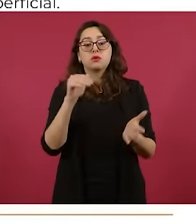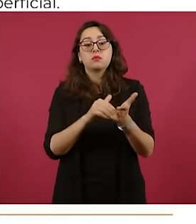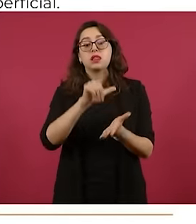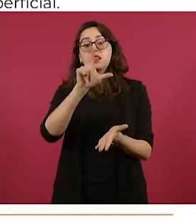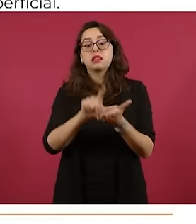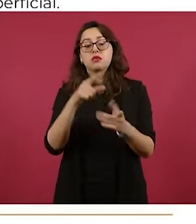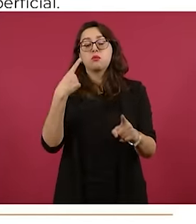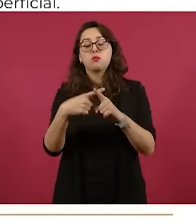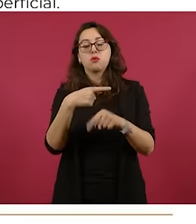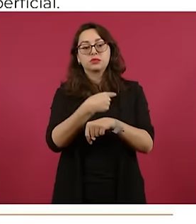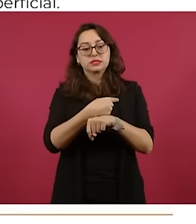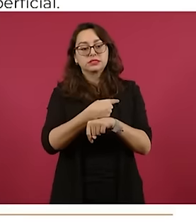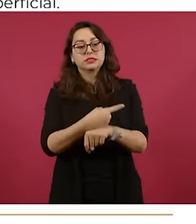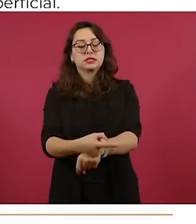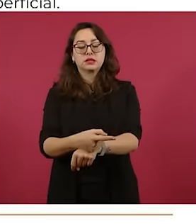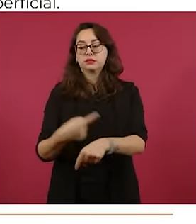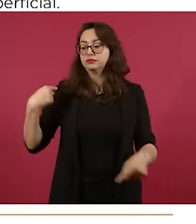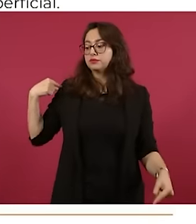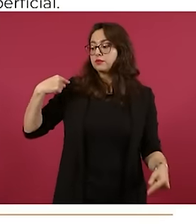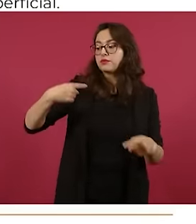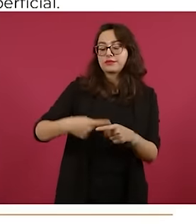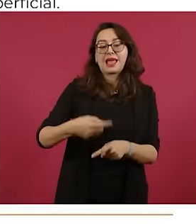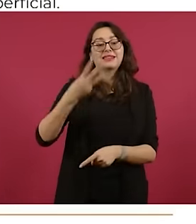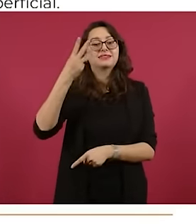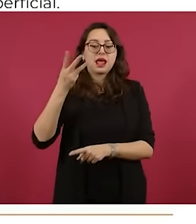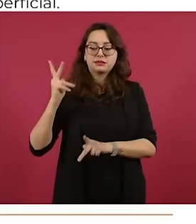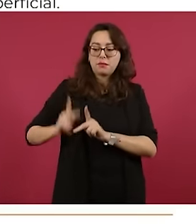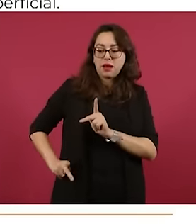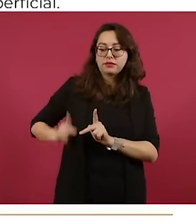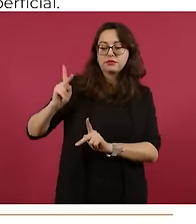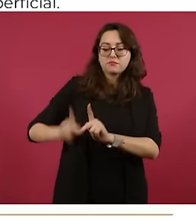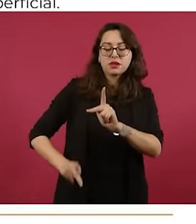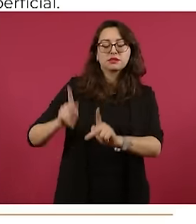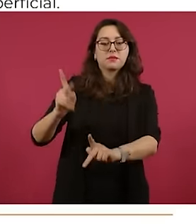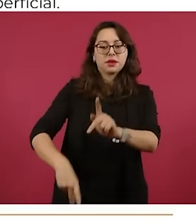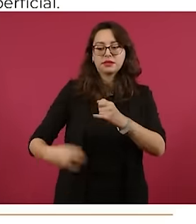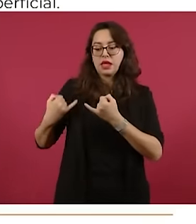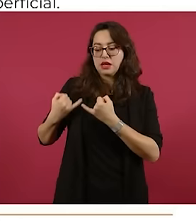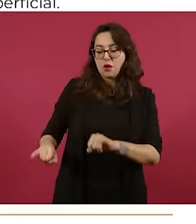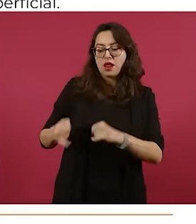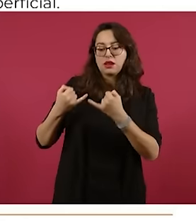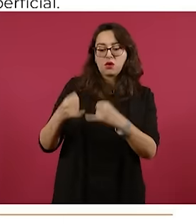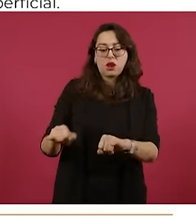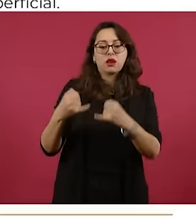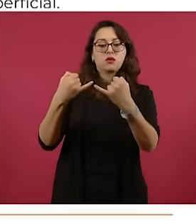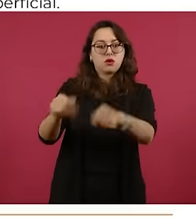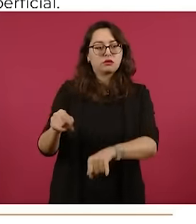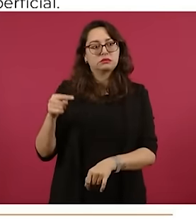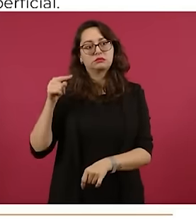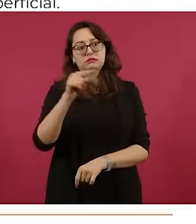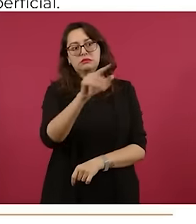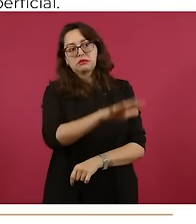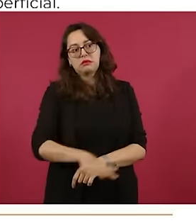diciembre pasado, se pusieron en marcha tres etapas en la operación de este acueducto para atender el desabasto provocado por la